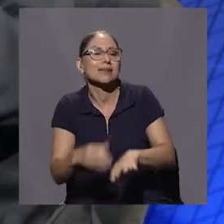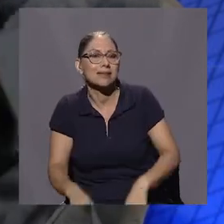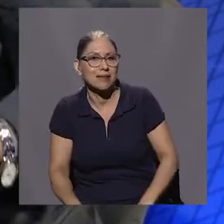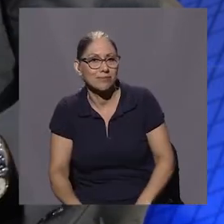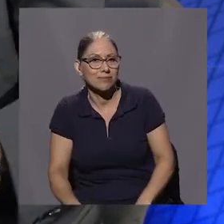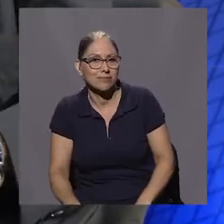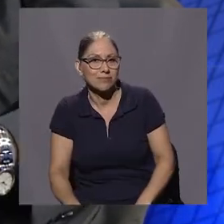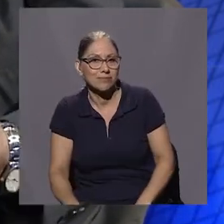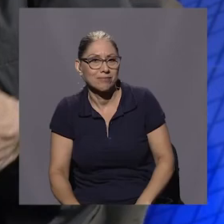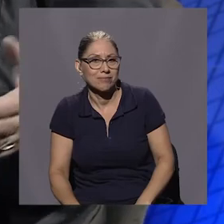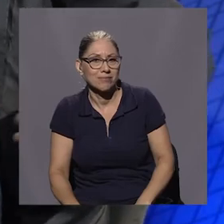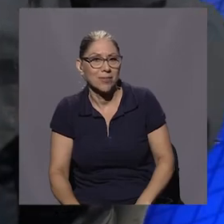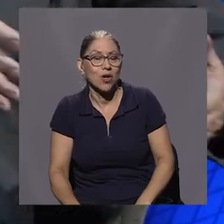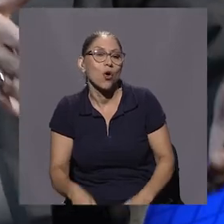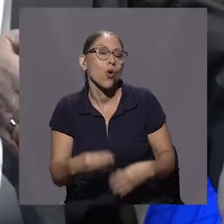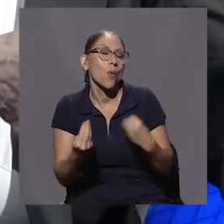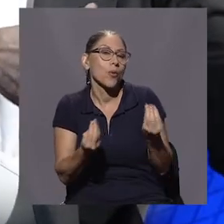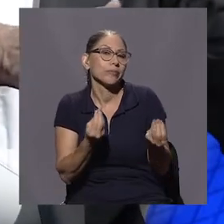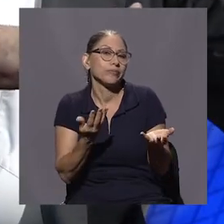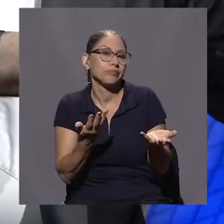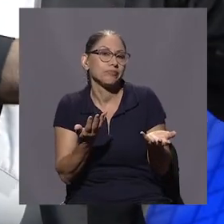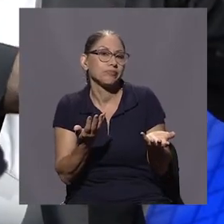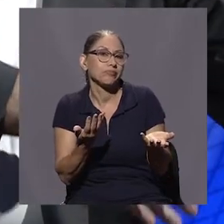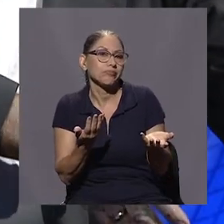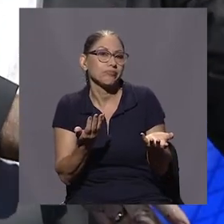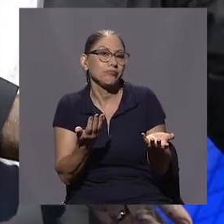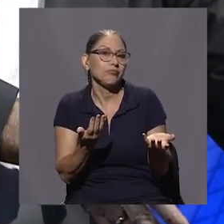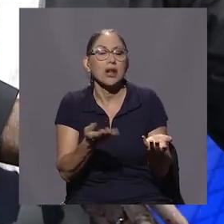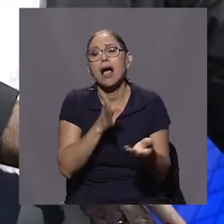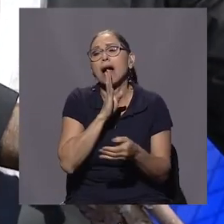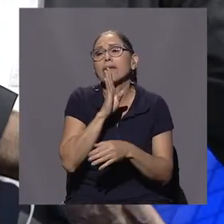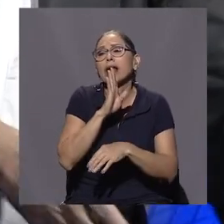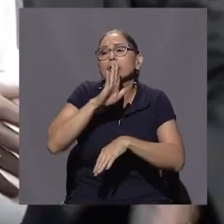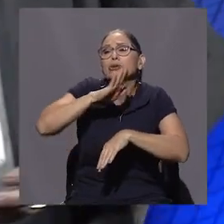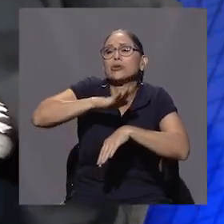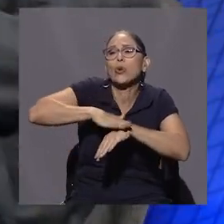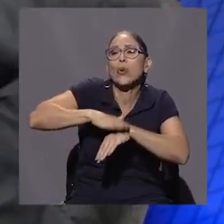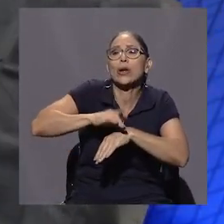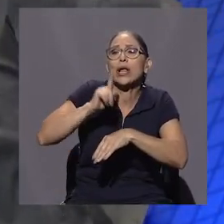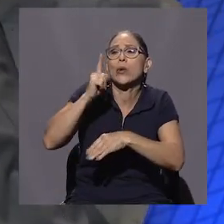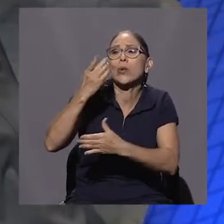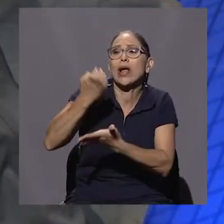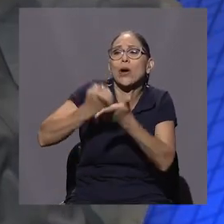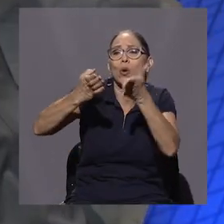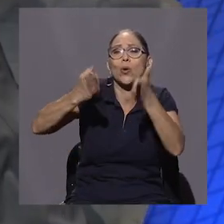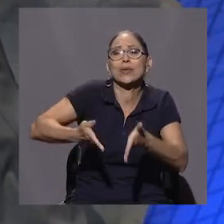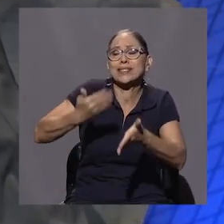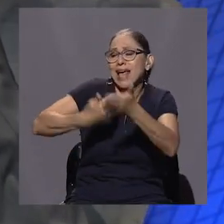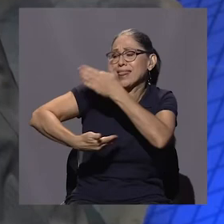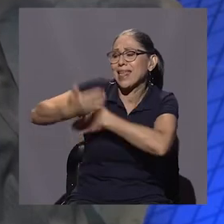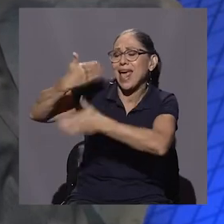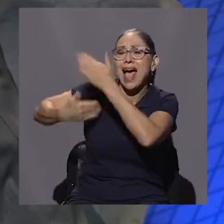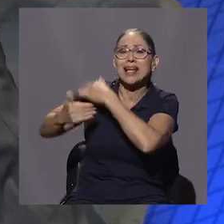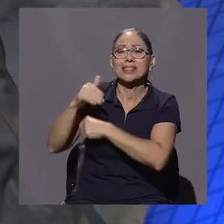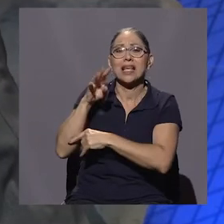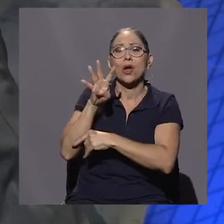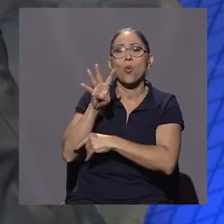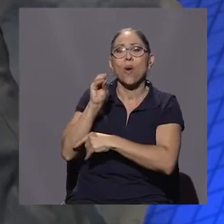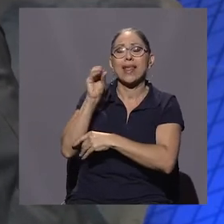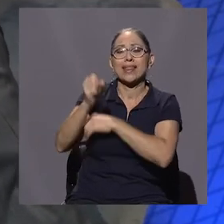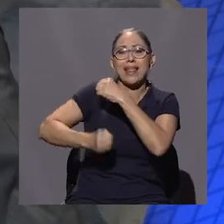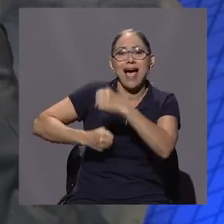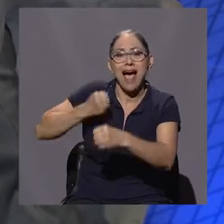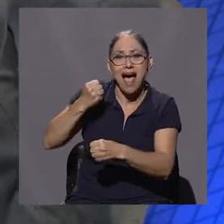dicen a un economista de hace 40 años que llevó a este país por los senderos del